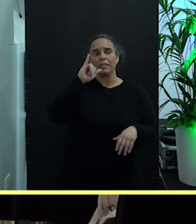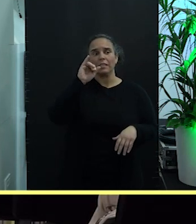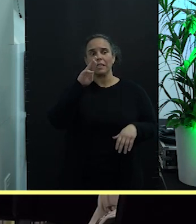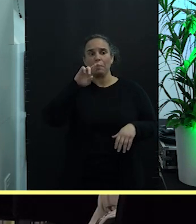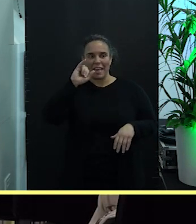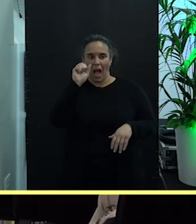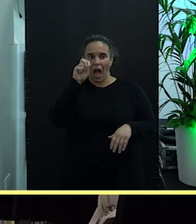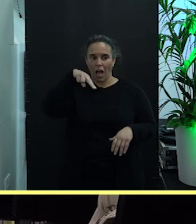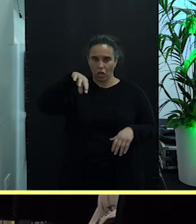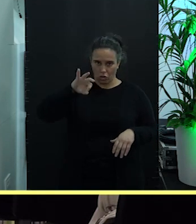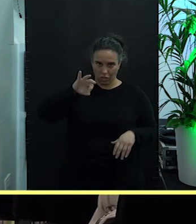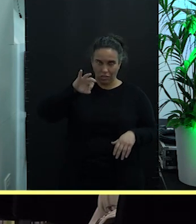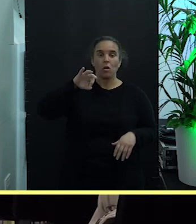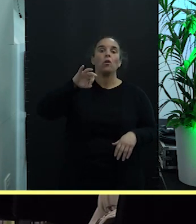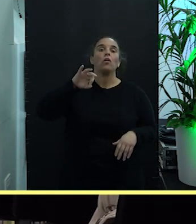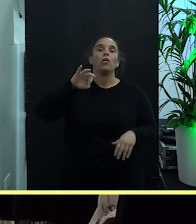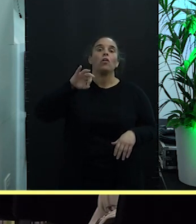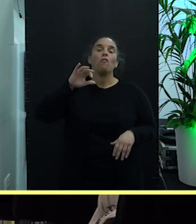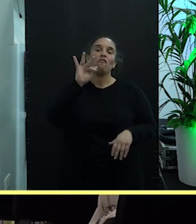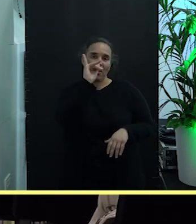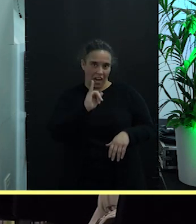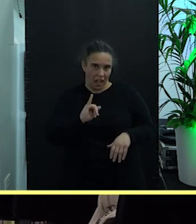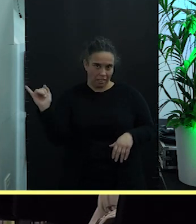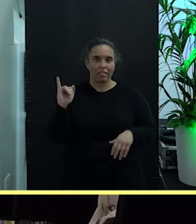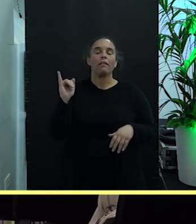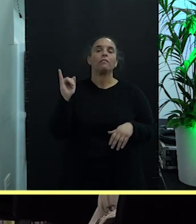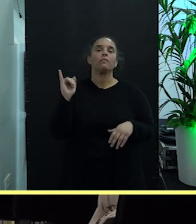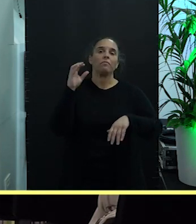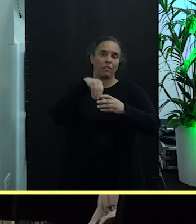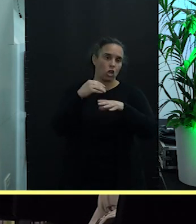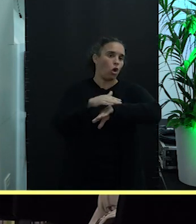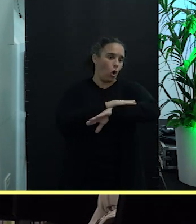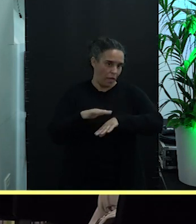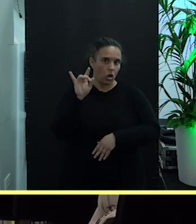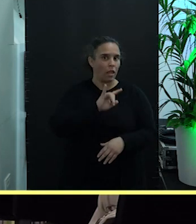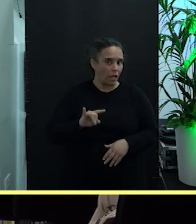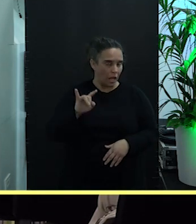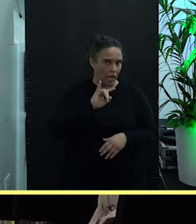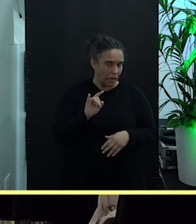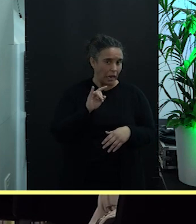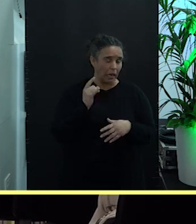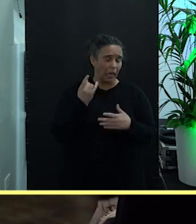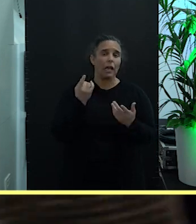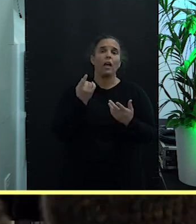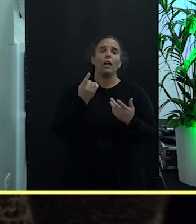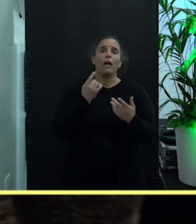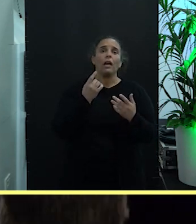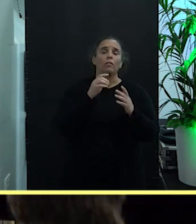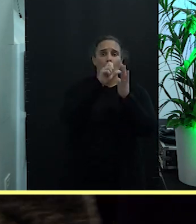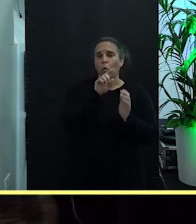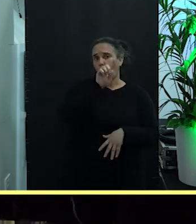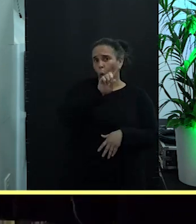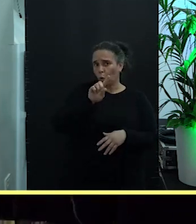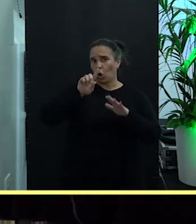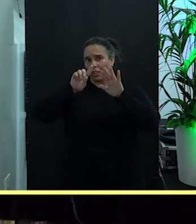Ordenación y Promoción Turística del Gobierno de Canarias, con su ponencia Ejes 1 y 6 de la Estrategia Canaria de Economía Azul.